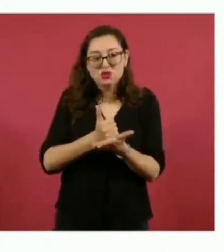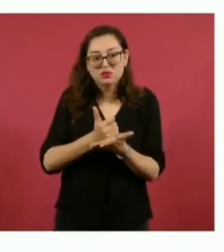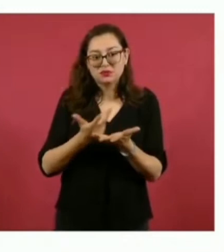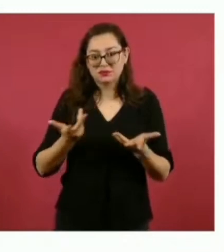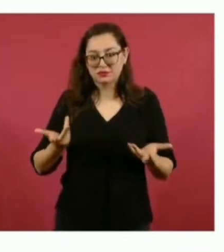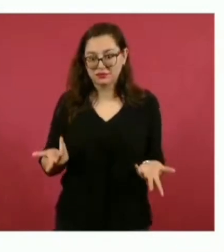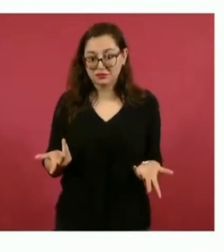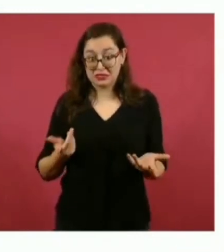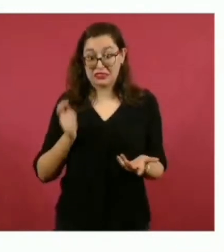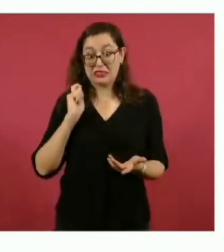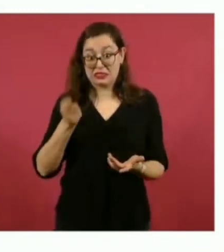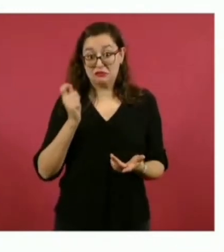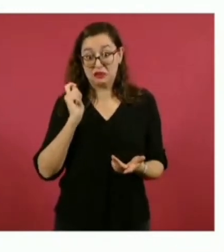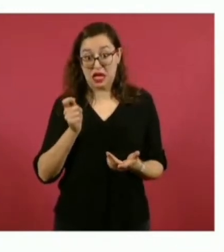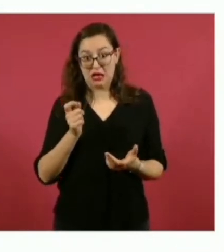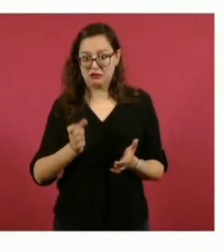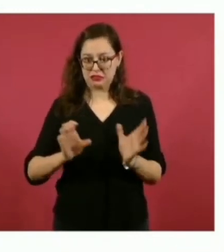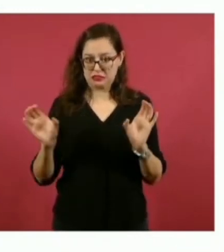¿Certificada, no?